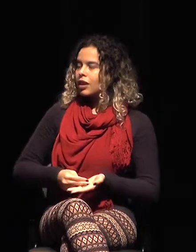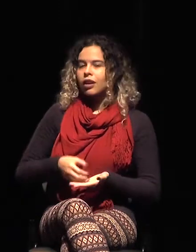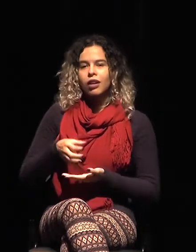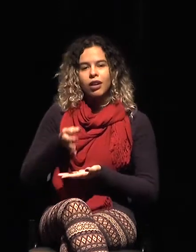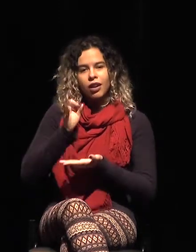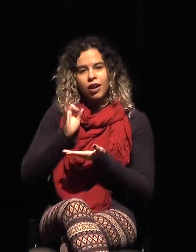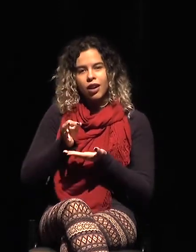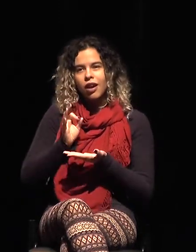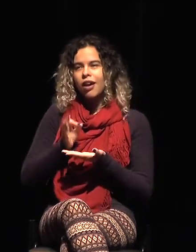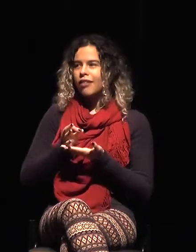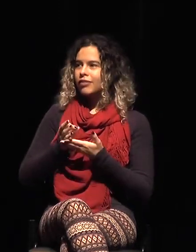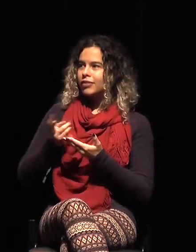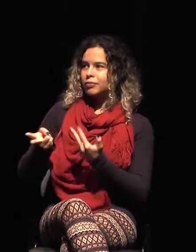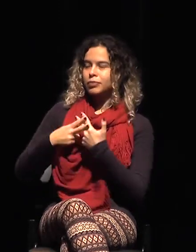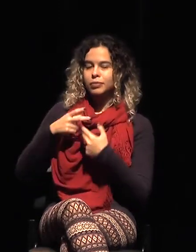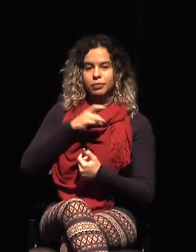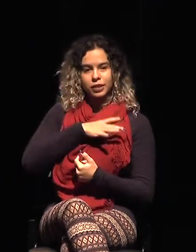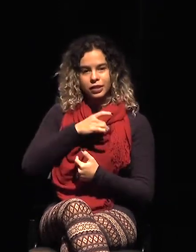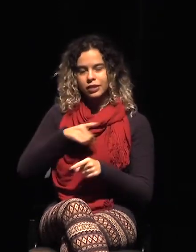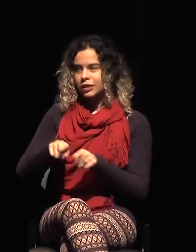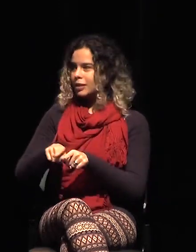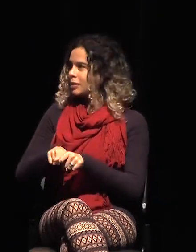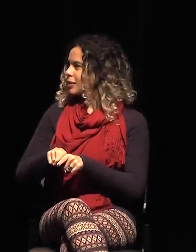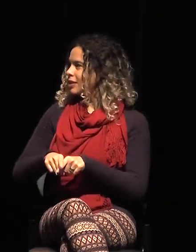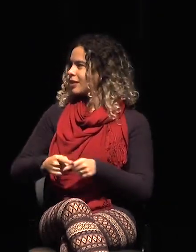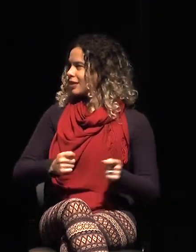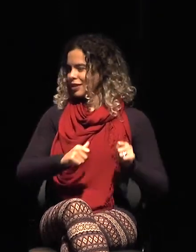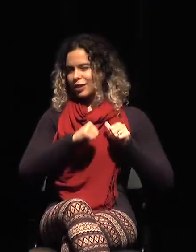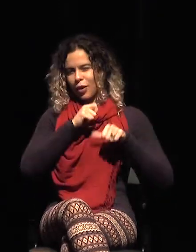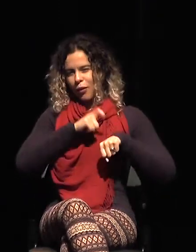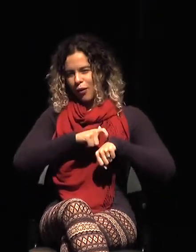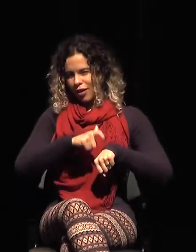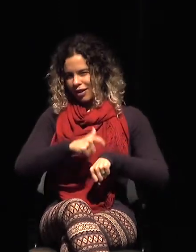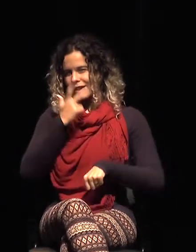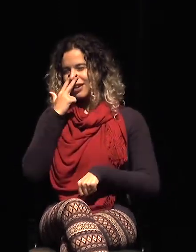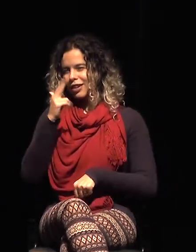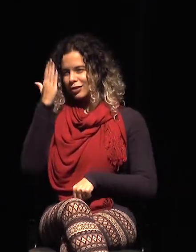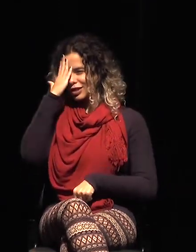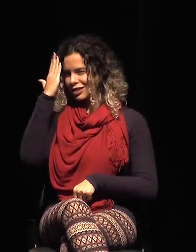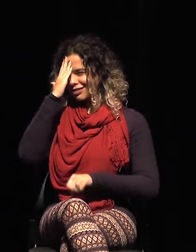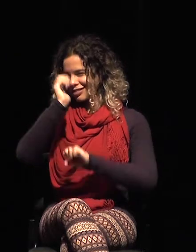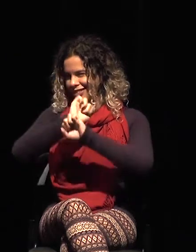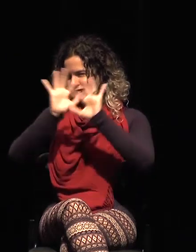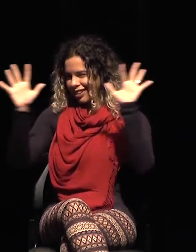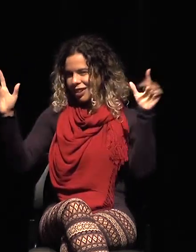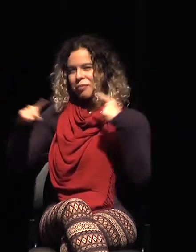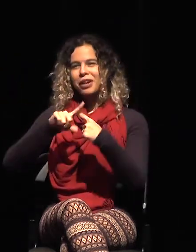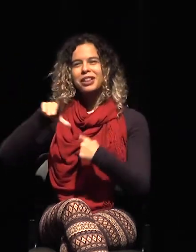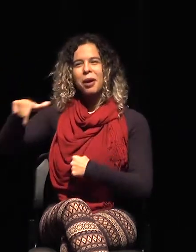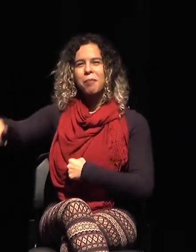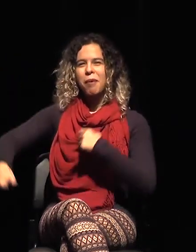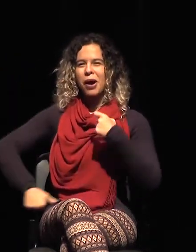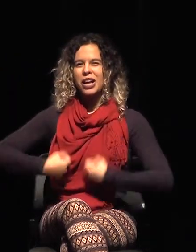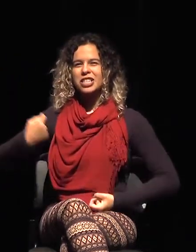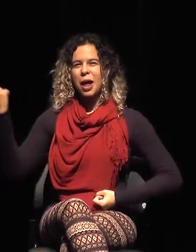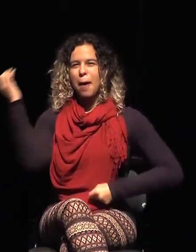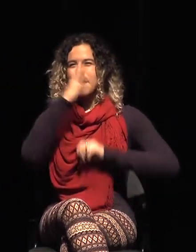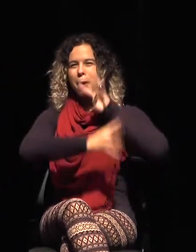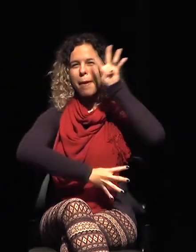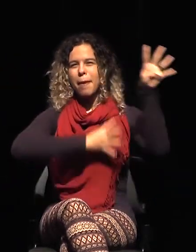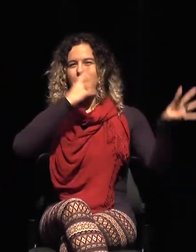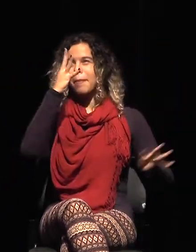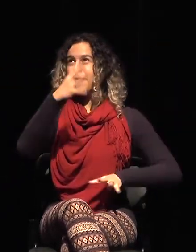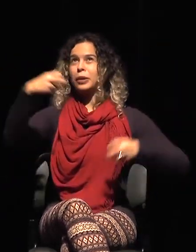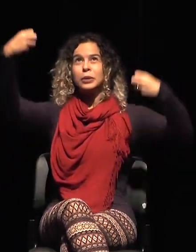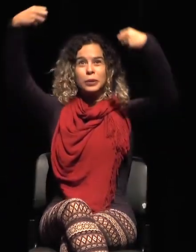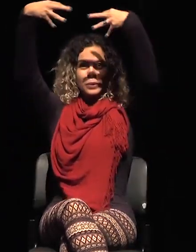horario. Ahora he entendido por qué. Porque claro, me ha dilacerado aquí. Y encima con esa luz, pues estoy aquí como desnudo